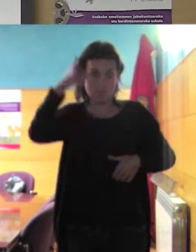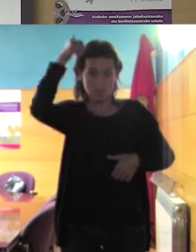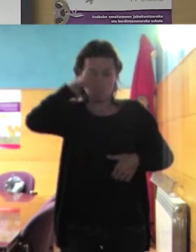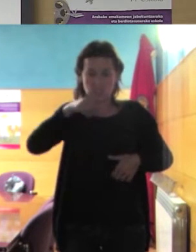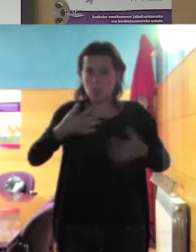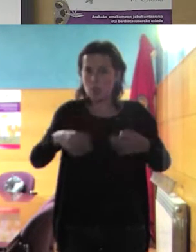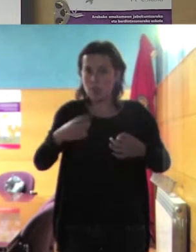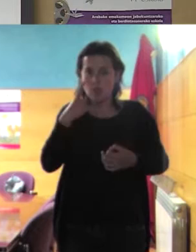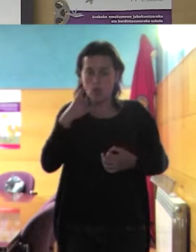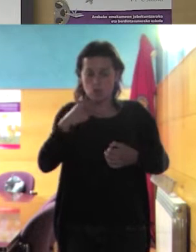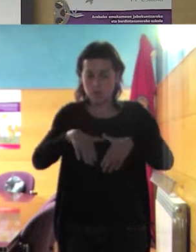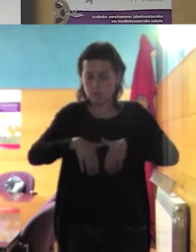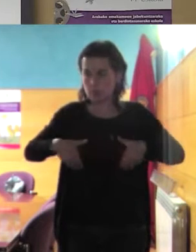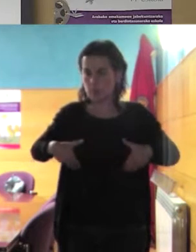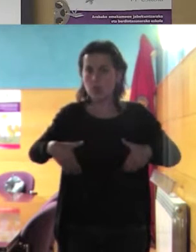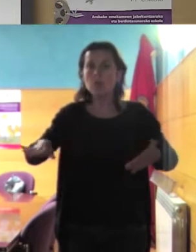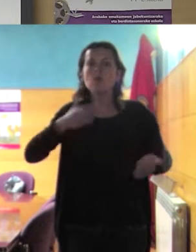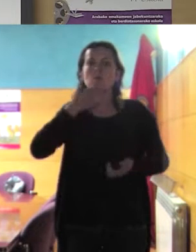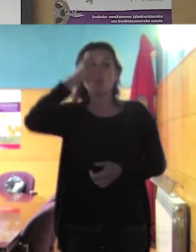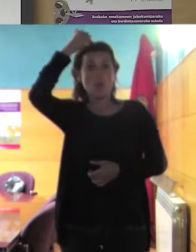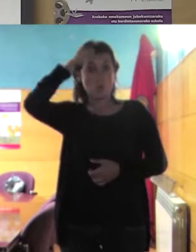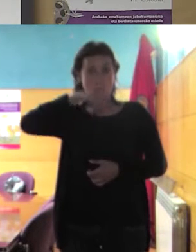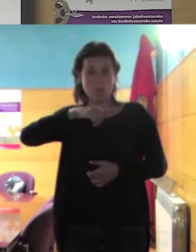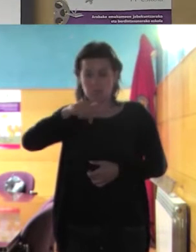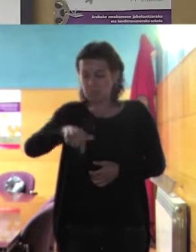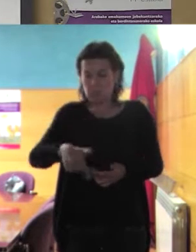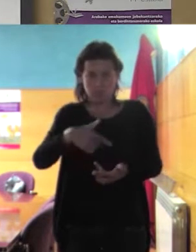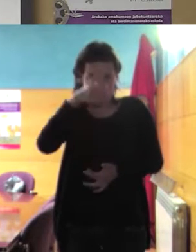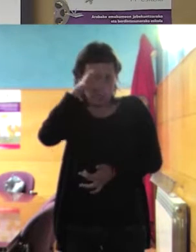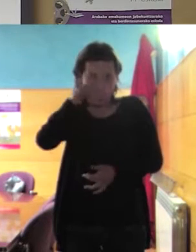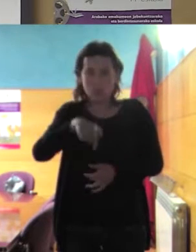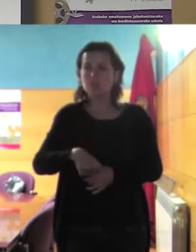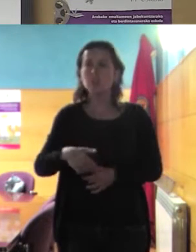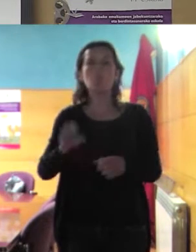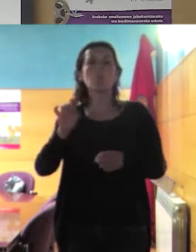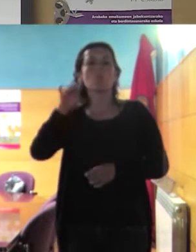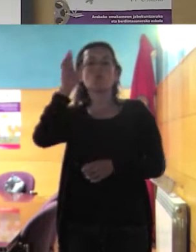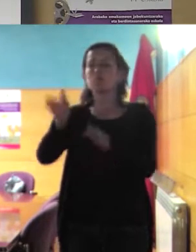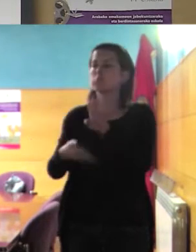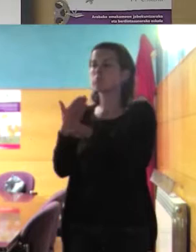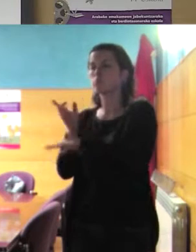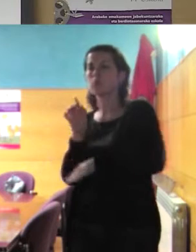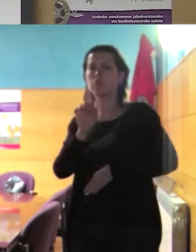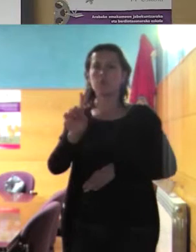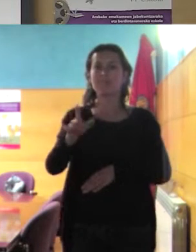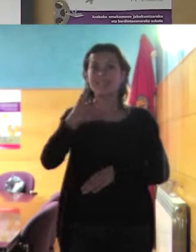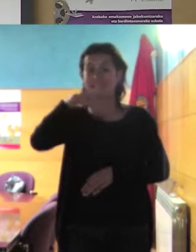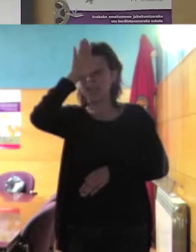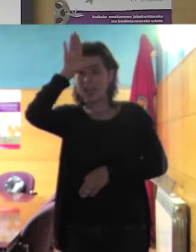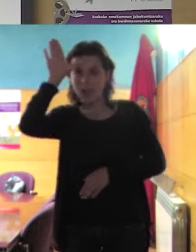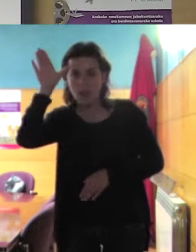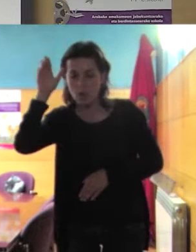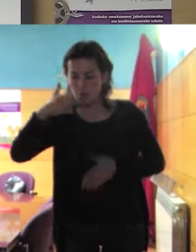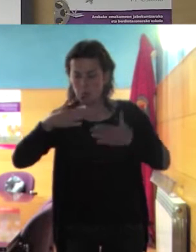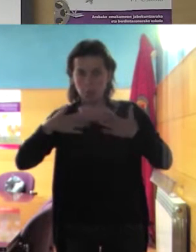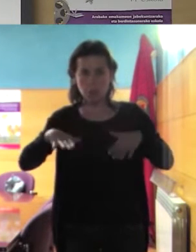de aquí de Araya va al monte y se hace calor se quita la camiseta y se la pone así o se la pone en la cintura a ver